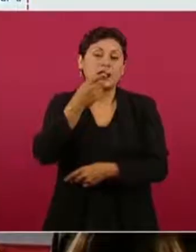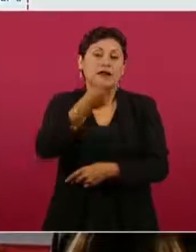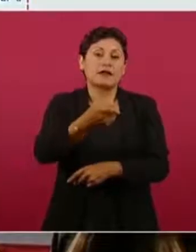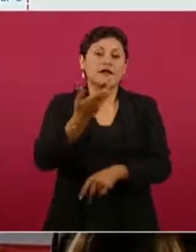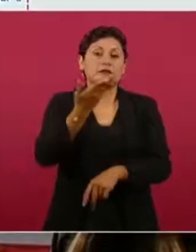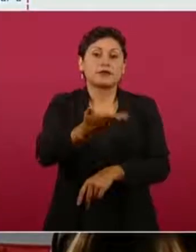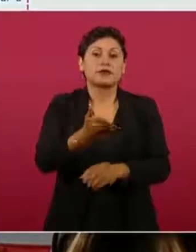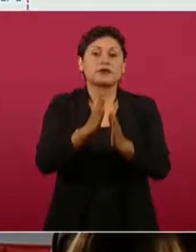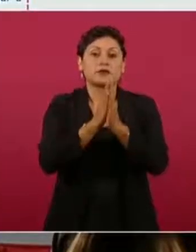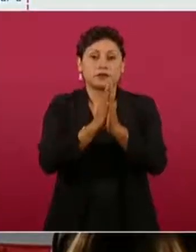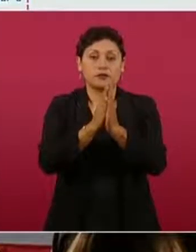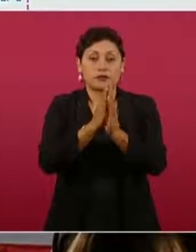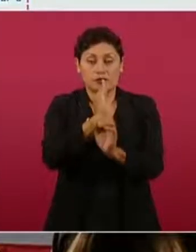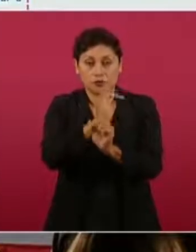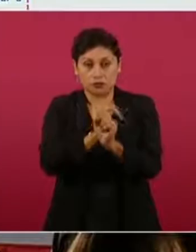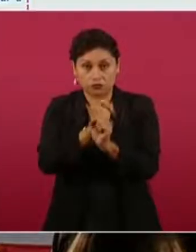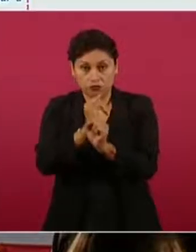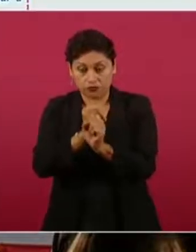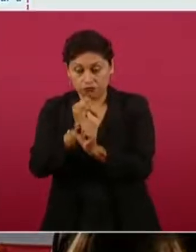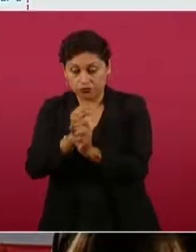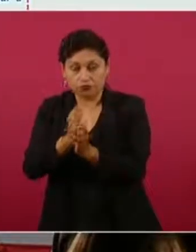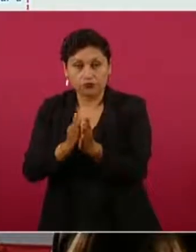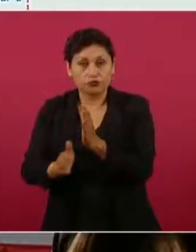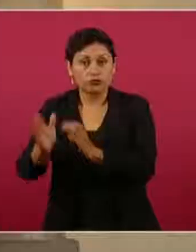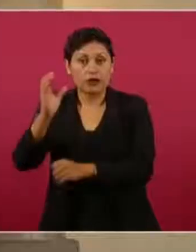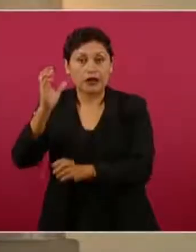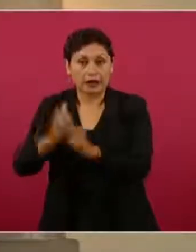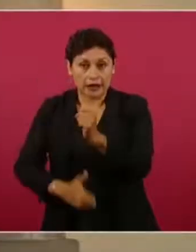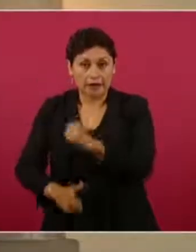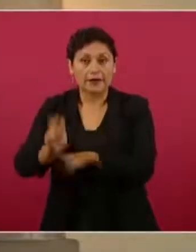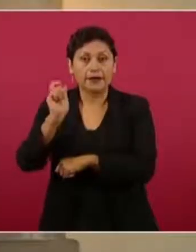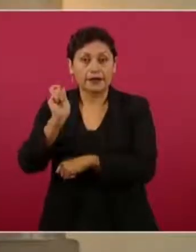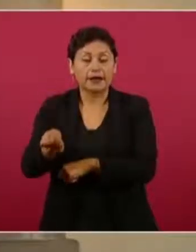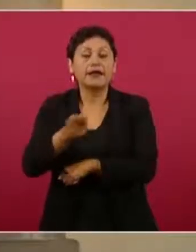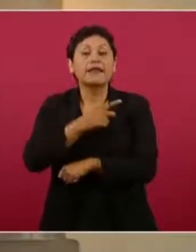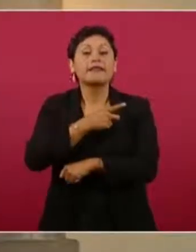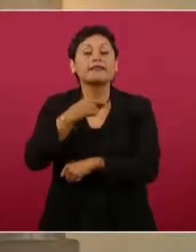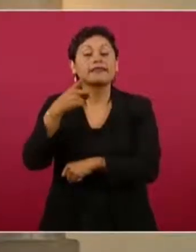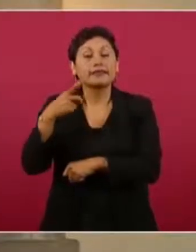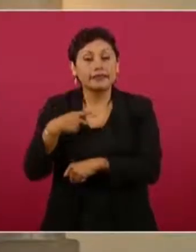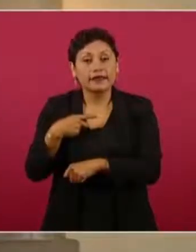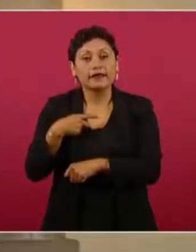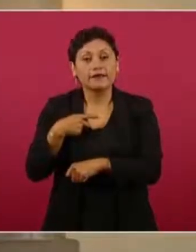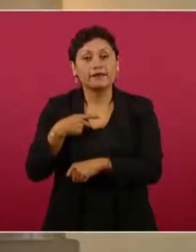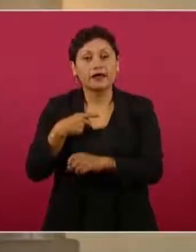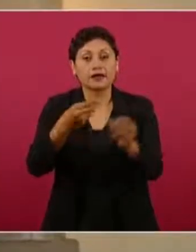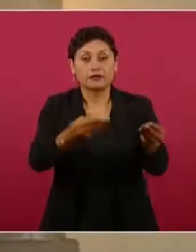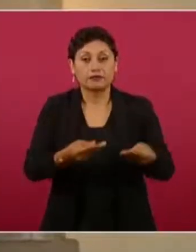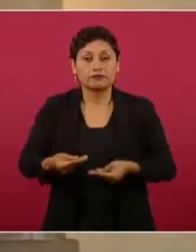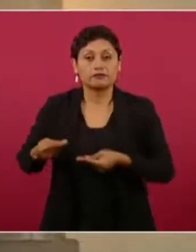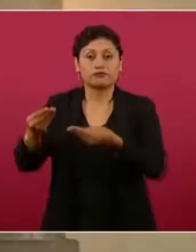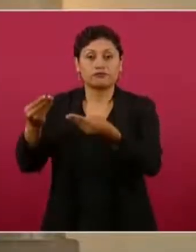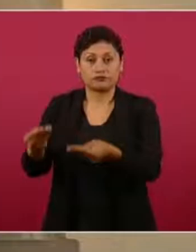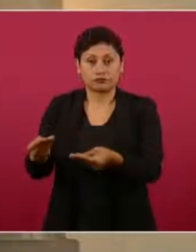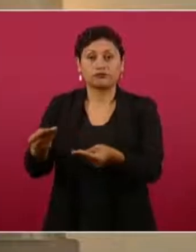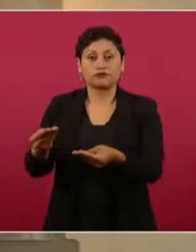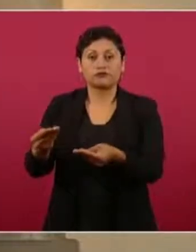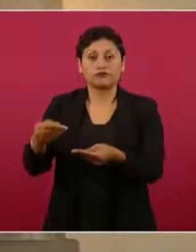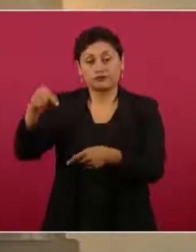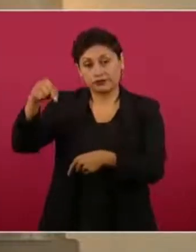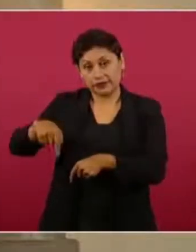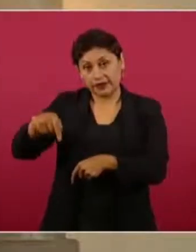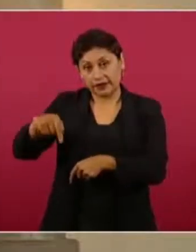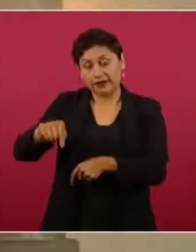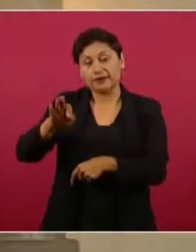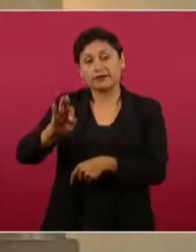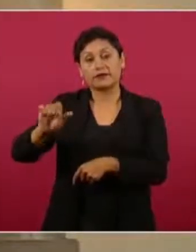sobre la obstrucción de la justicia, se solicitará la atracción por parte de la Fiscalía General de la República de